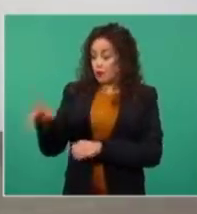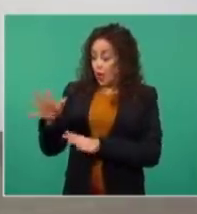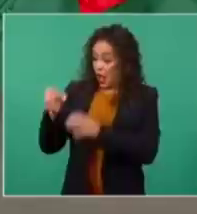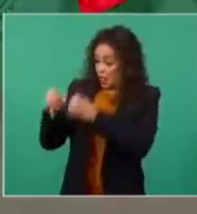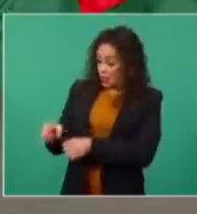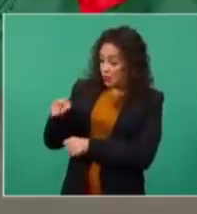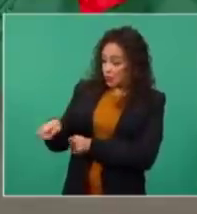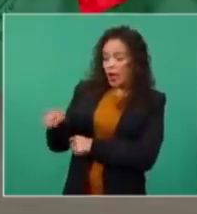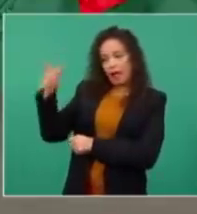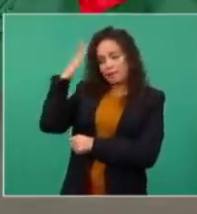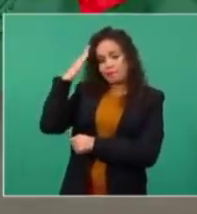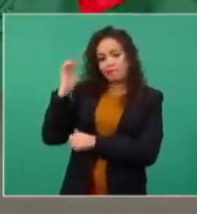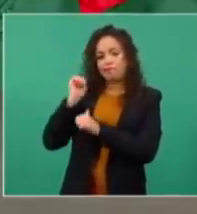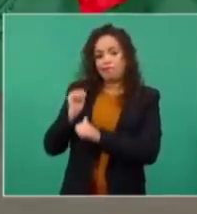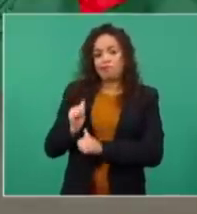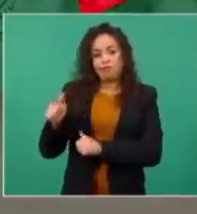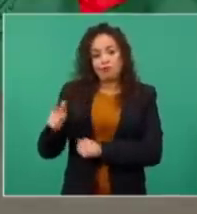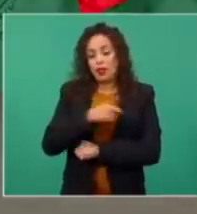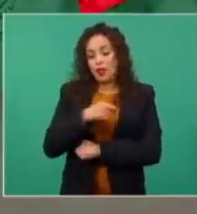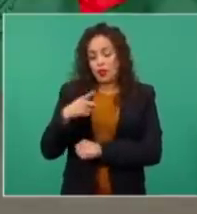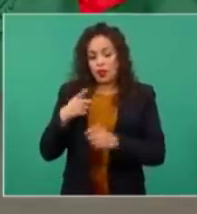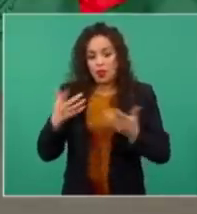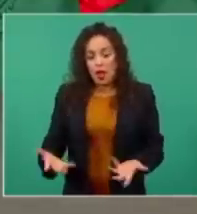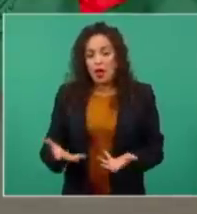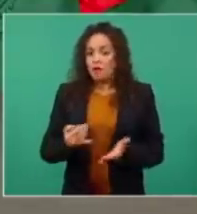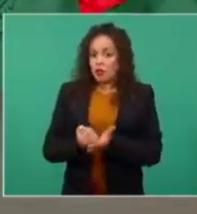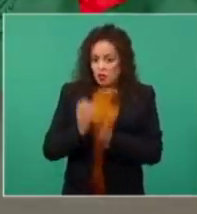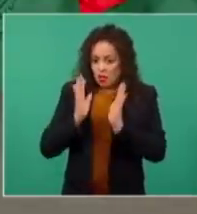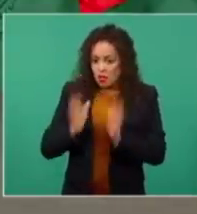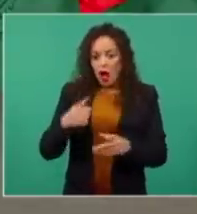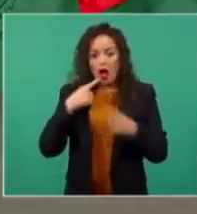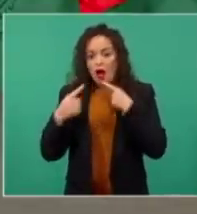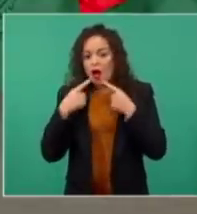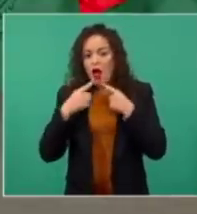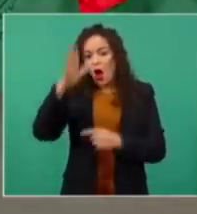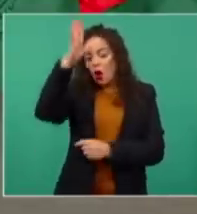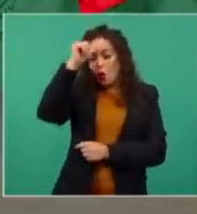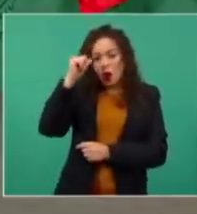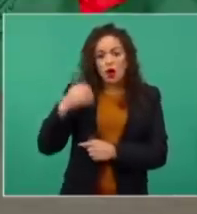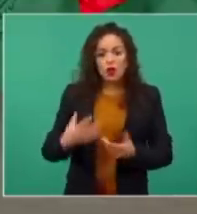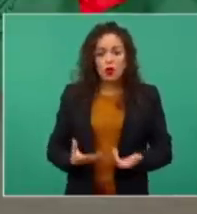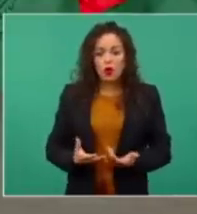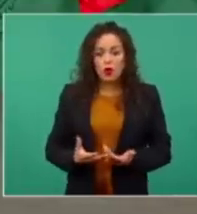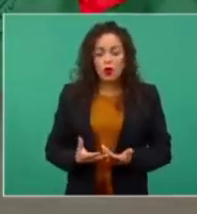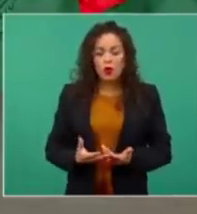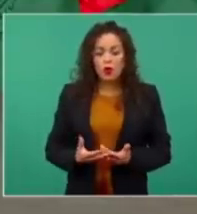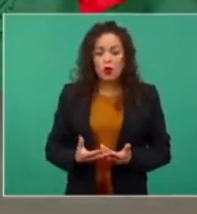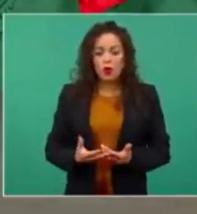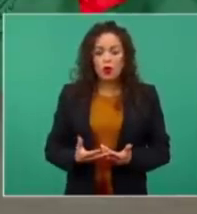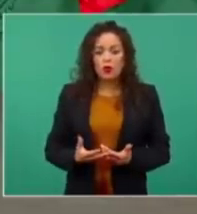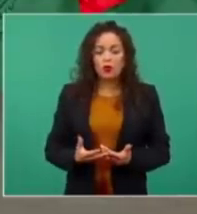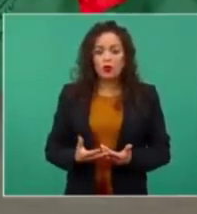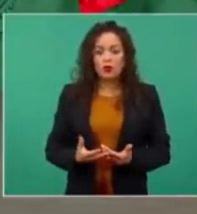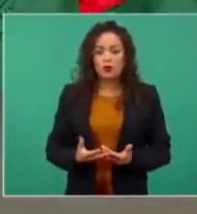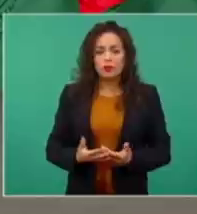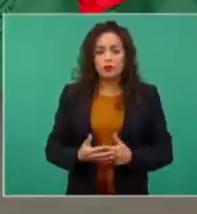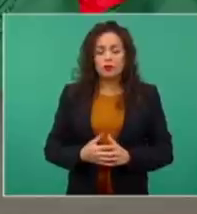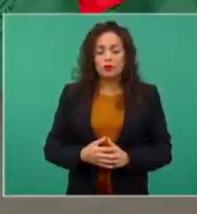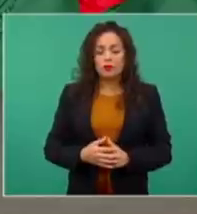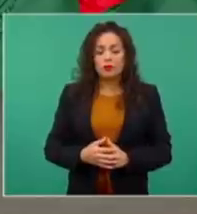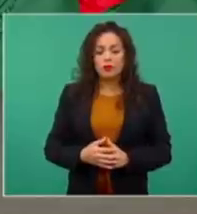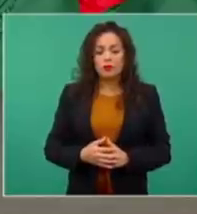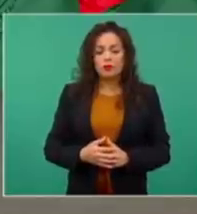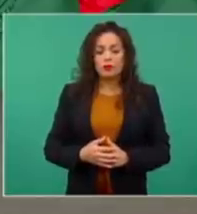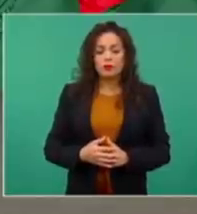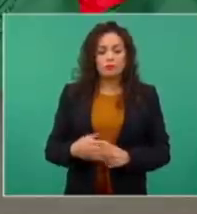y que se había llegado a un acuerdo que había que